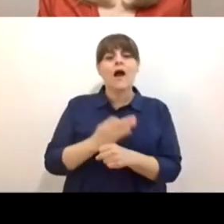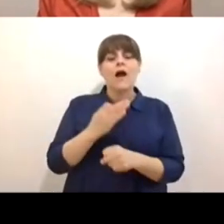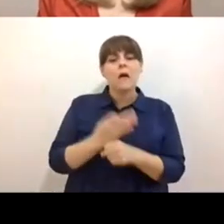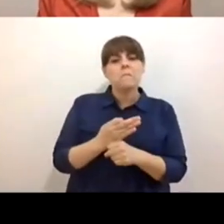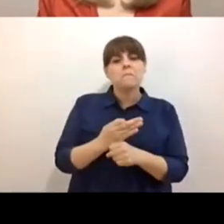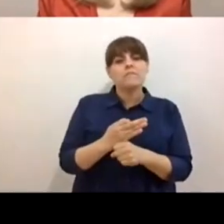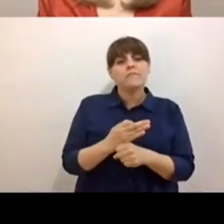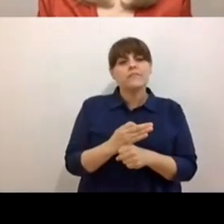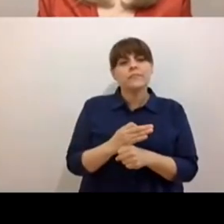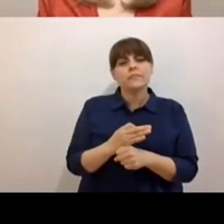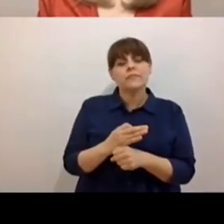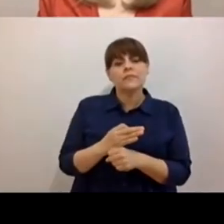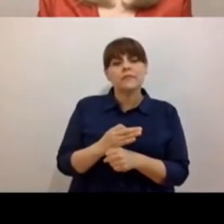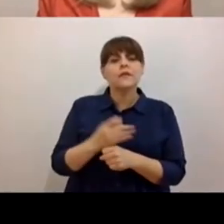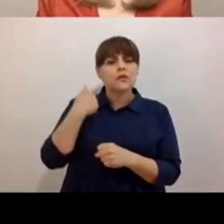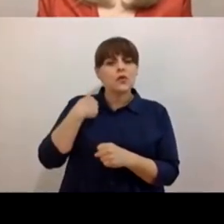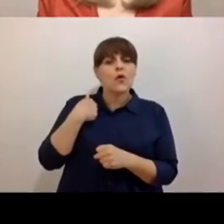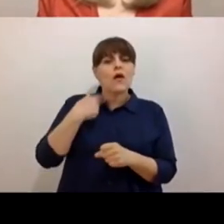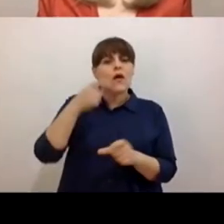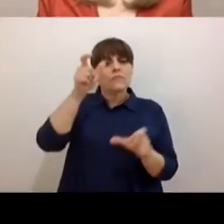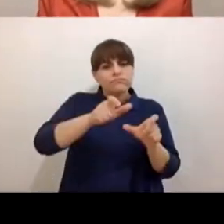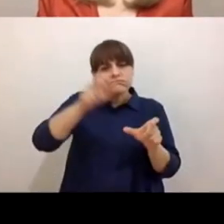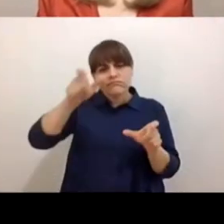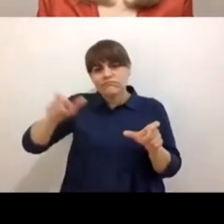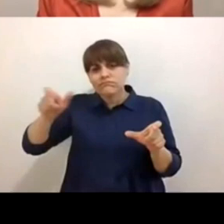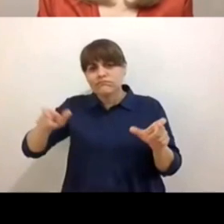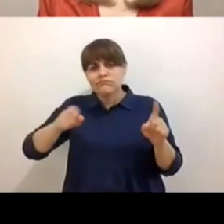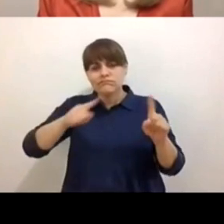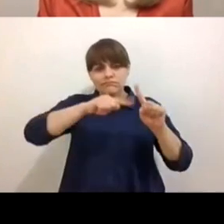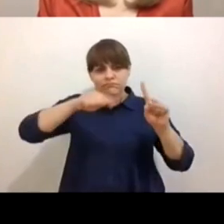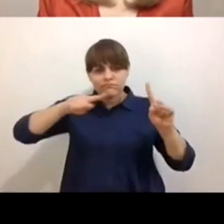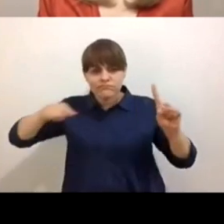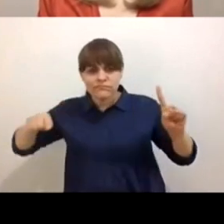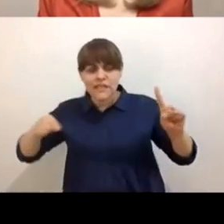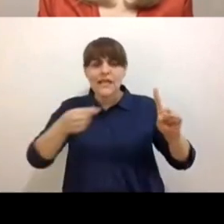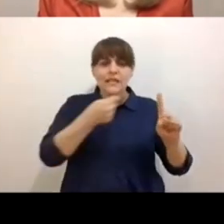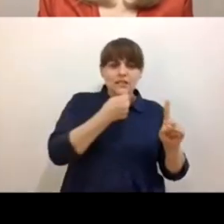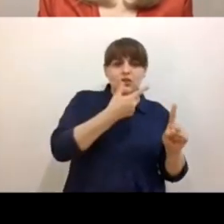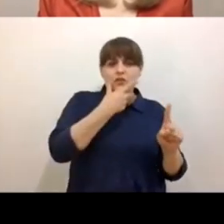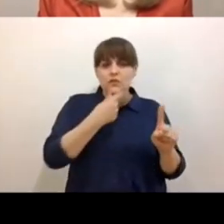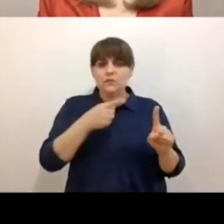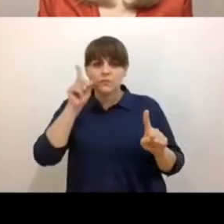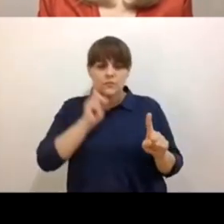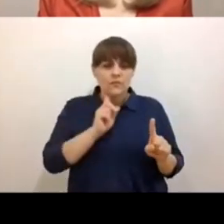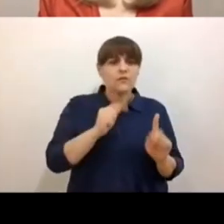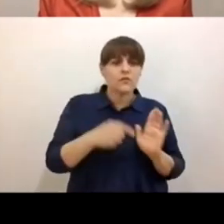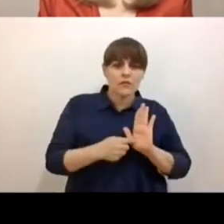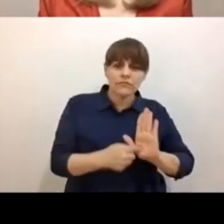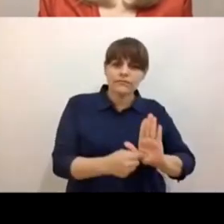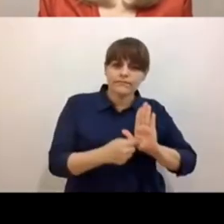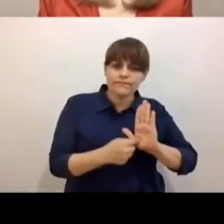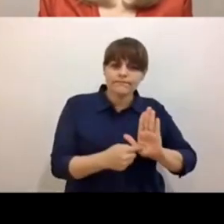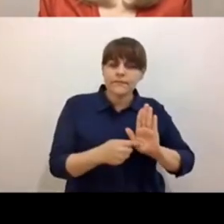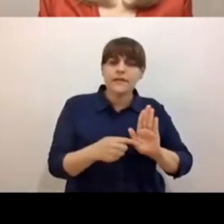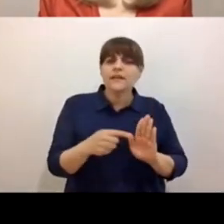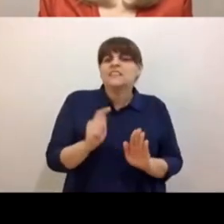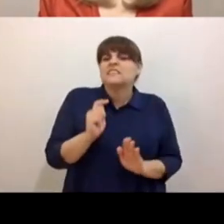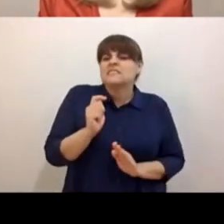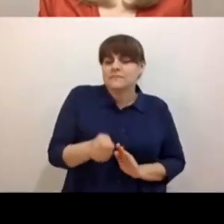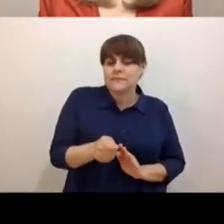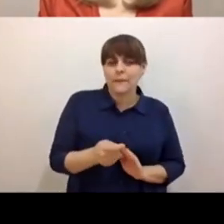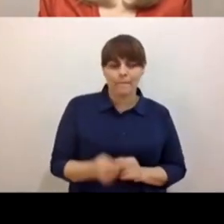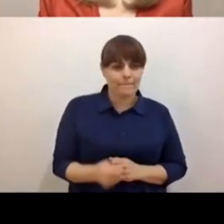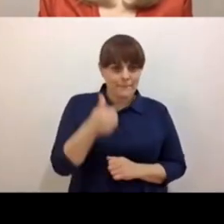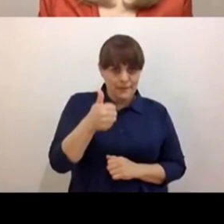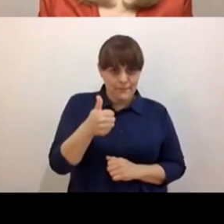los dados estatísticos, desde la voz de los niños y las niñas a qué me refiero. Primero quisiera